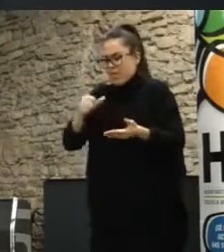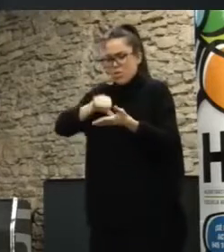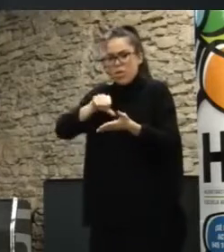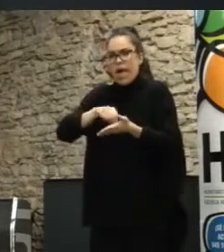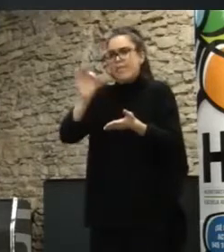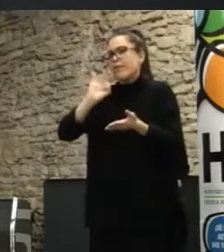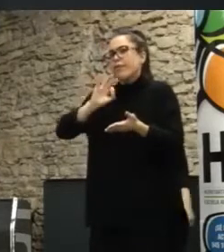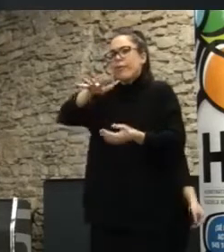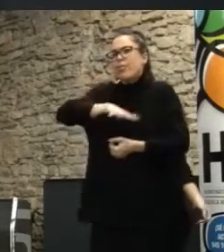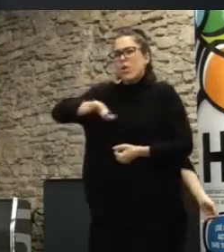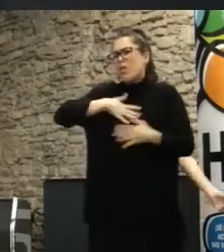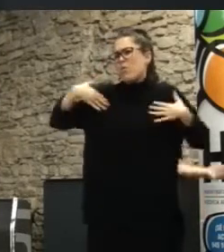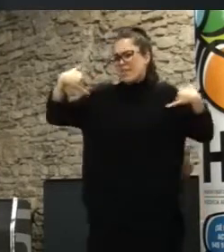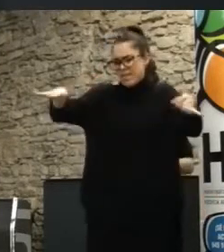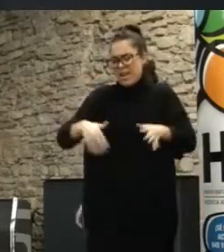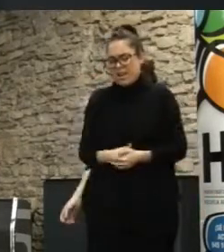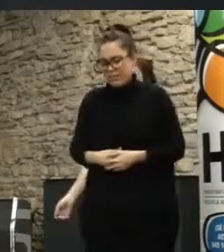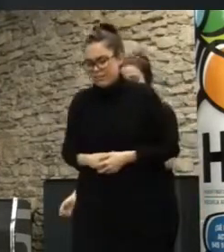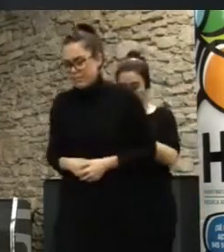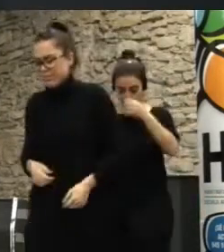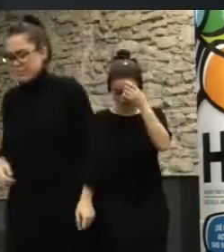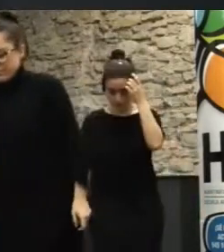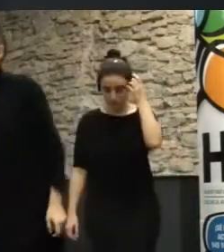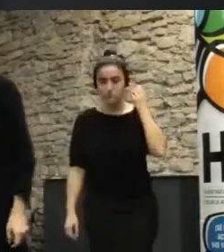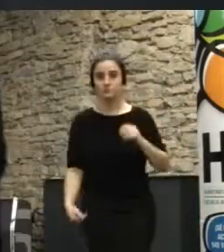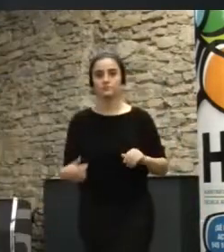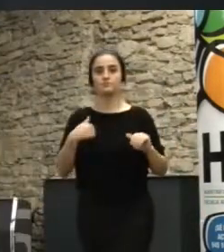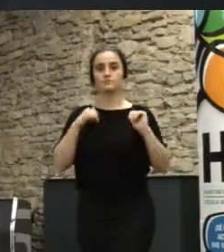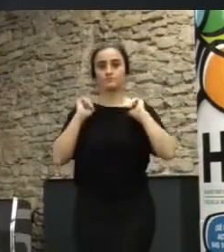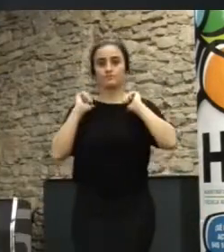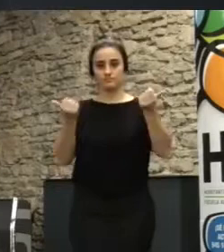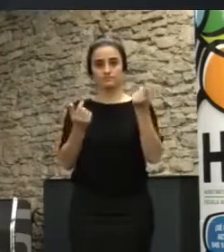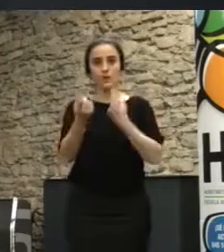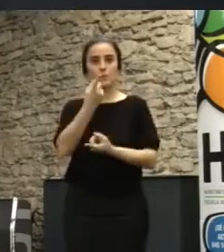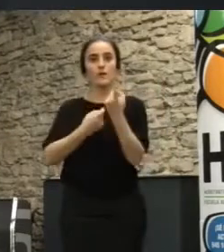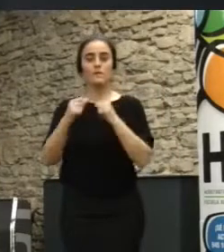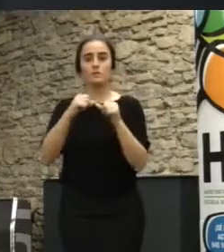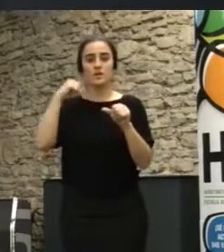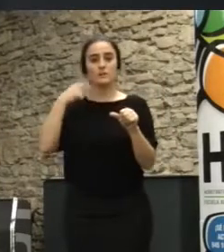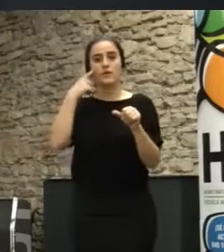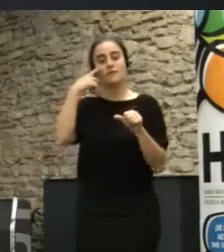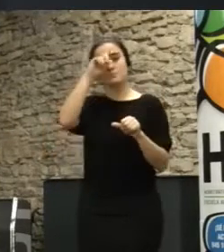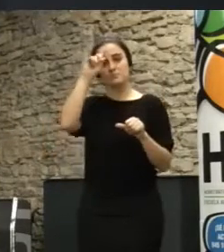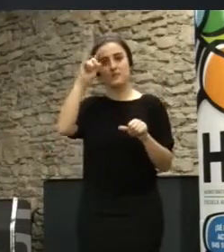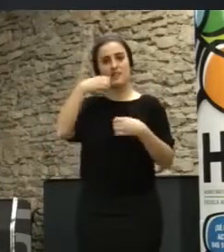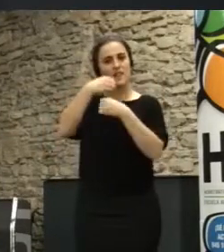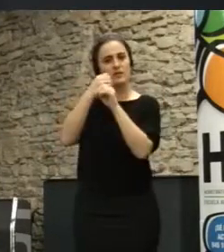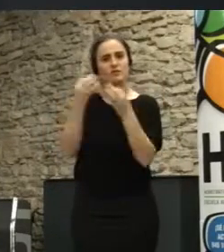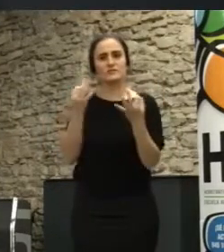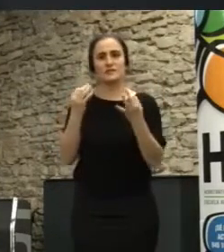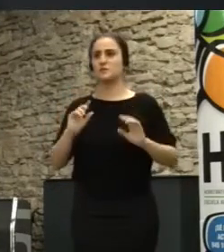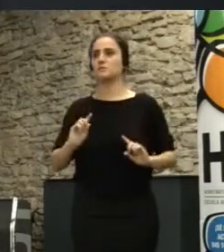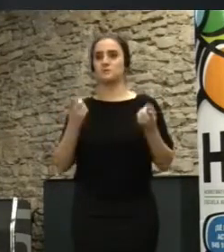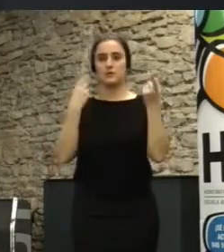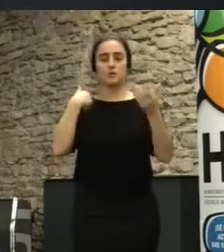cualquier tipo de gobierno. Empiezo con una infografía de lo que fueron los labos de Madrid, que fue el primer proceso para